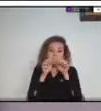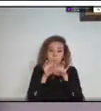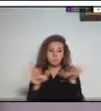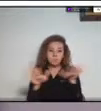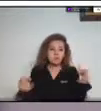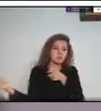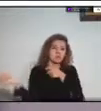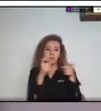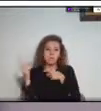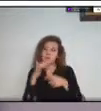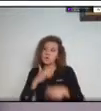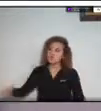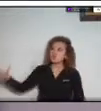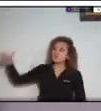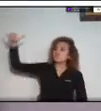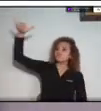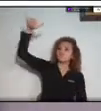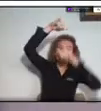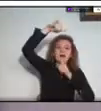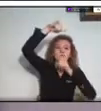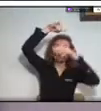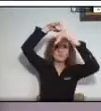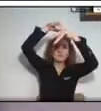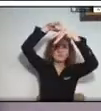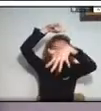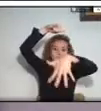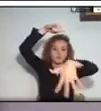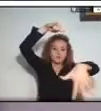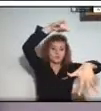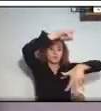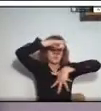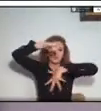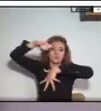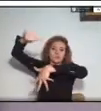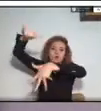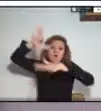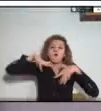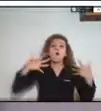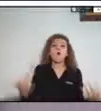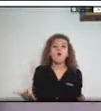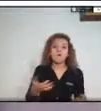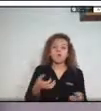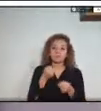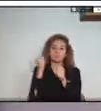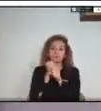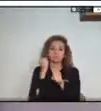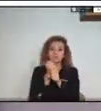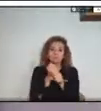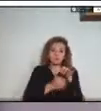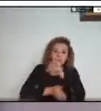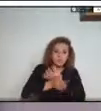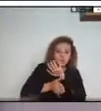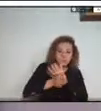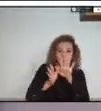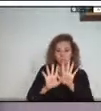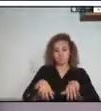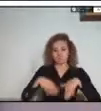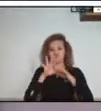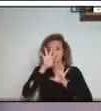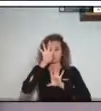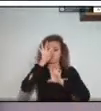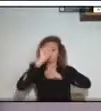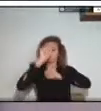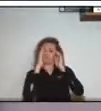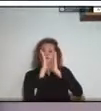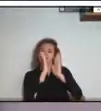herramientas accesorios entre otros debemos seguir trabajando para fortalecer esas capacidades y sobre todo